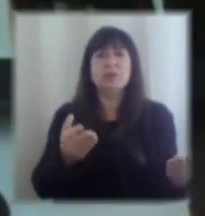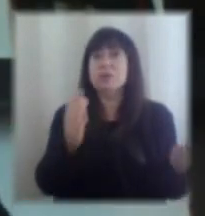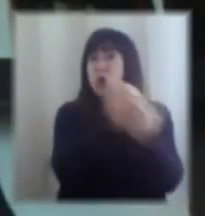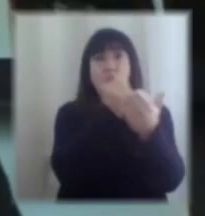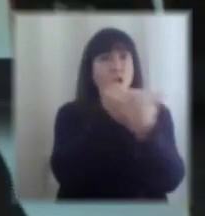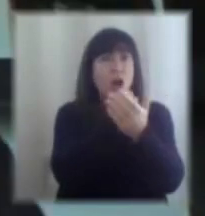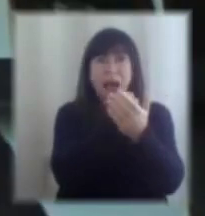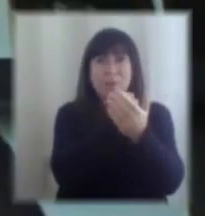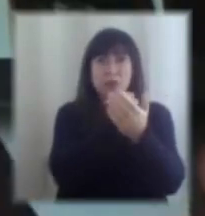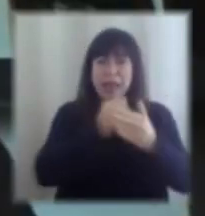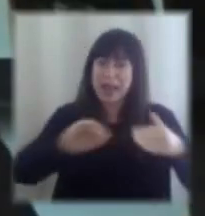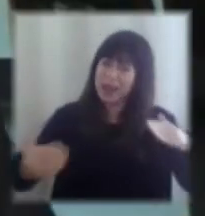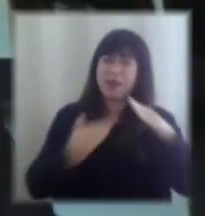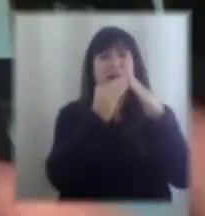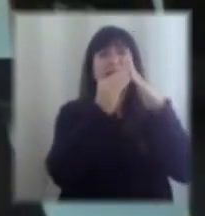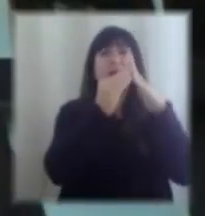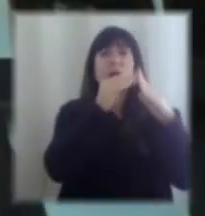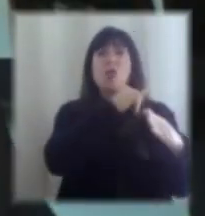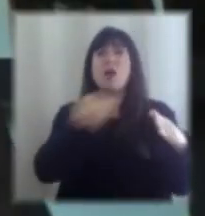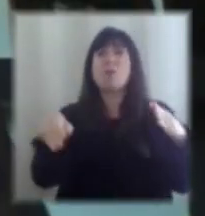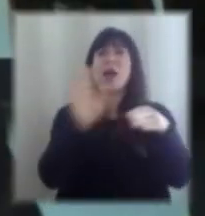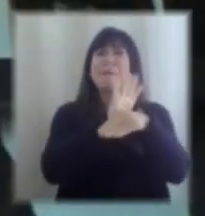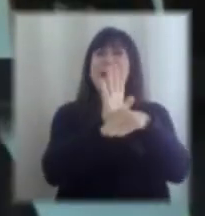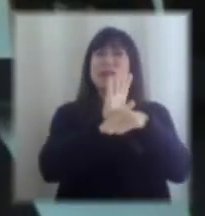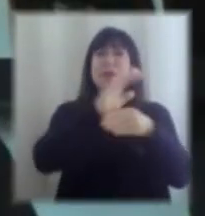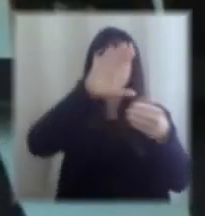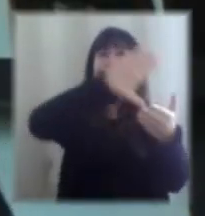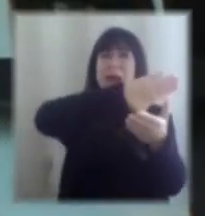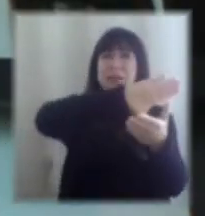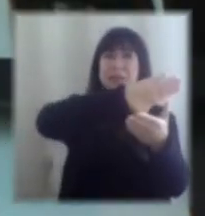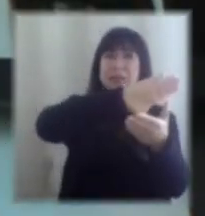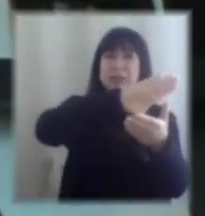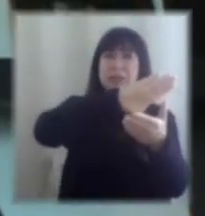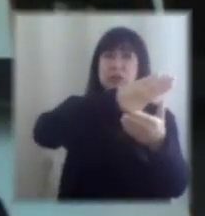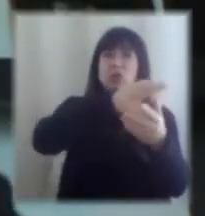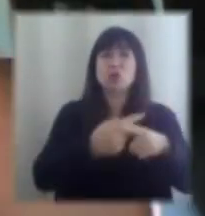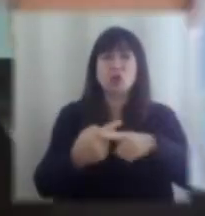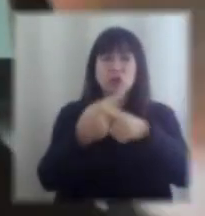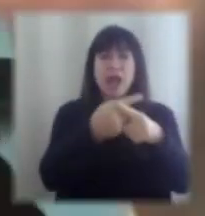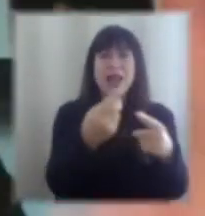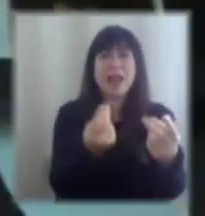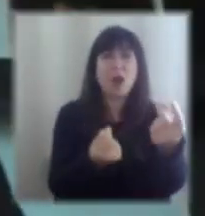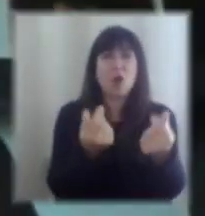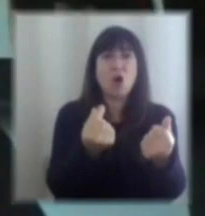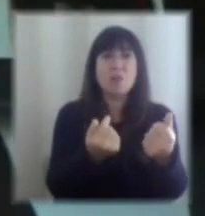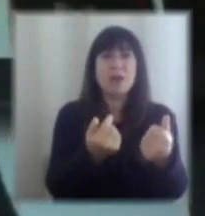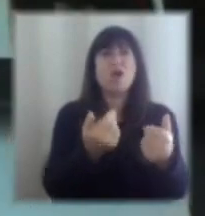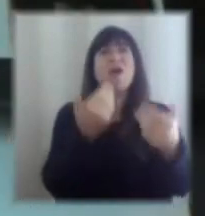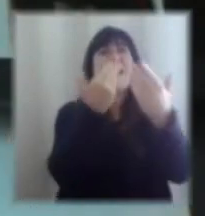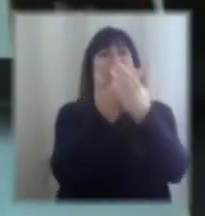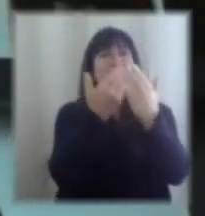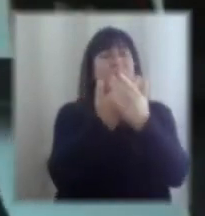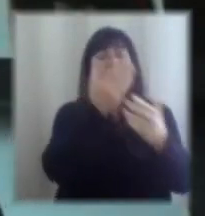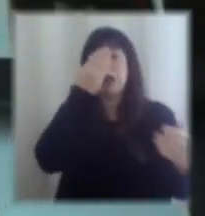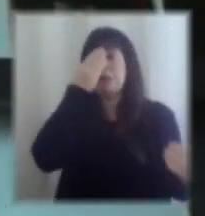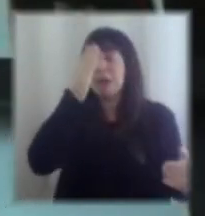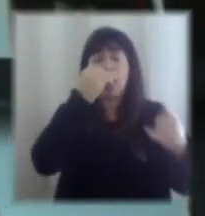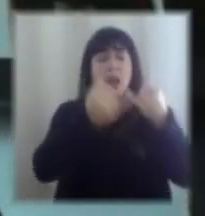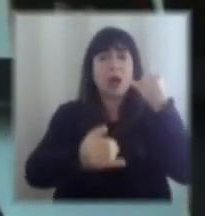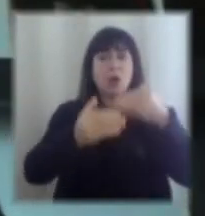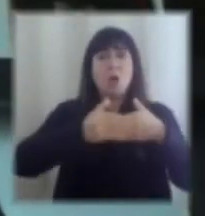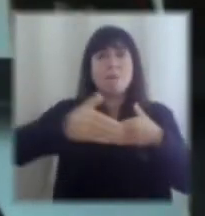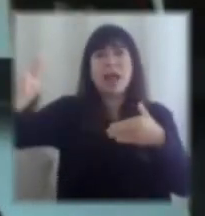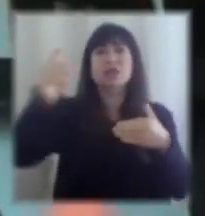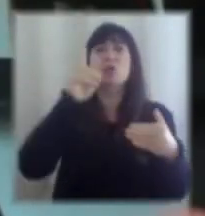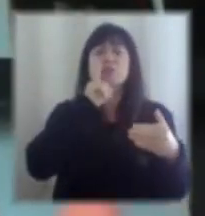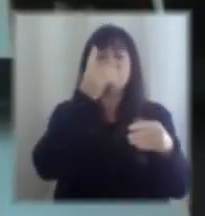parados después de esta pandemia como país, me refiero en toda su dimensión económica, social, mal podremos enfrentar los desafíos más de largo plazo que, por supuesto, que